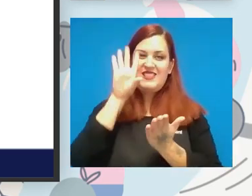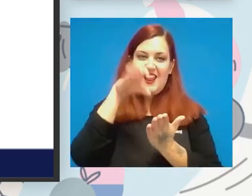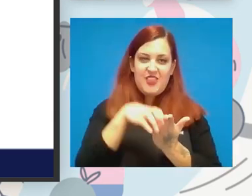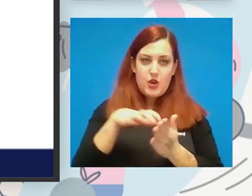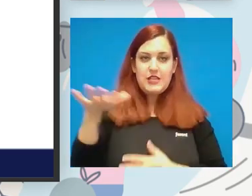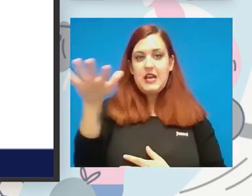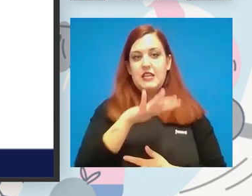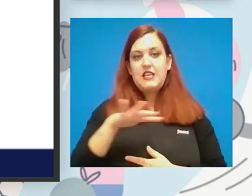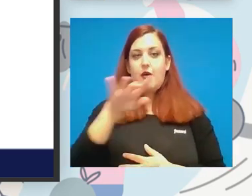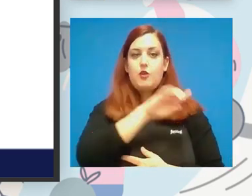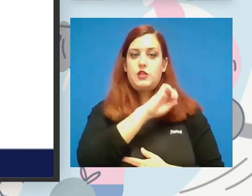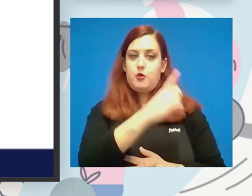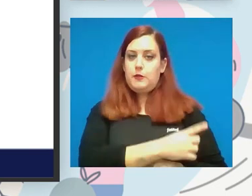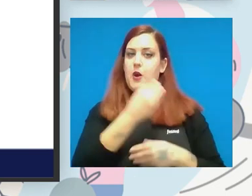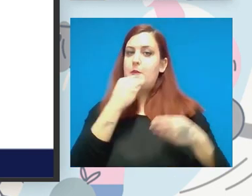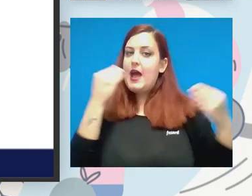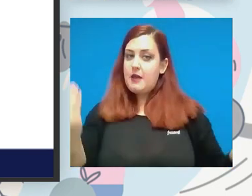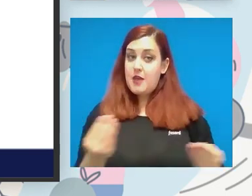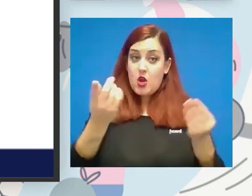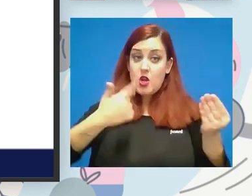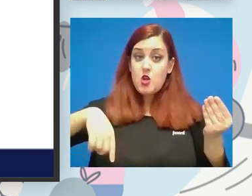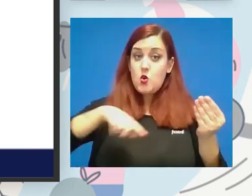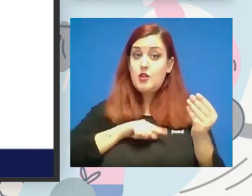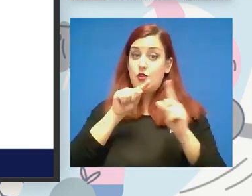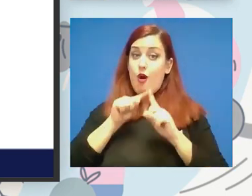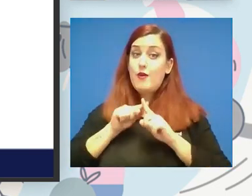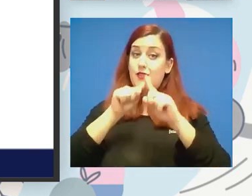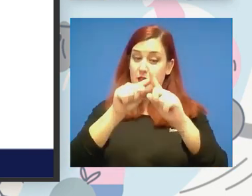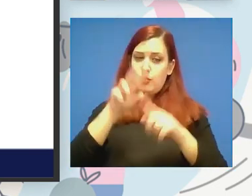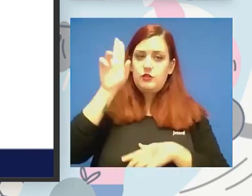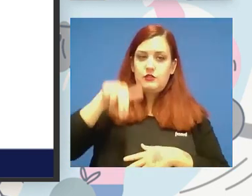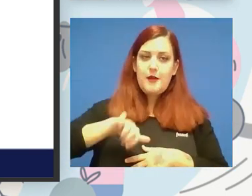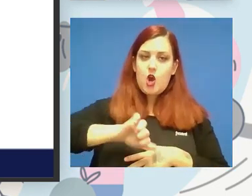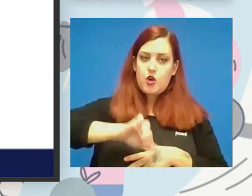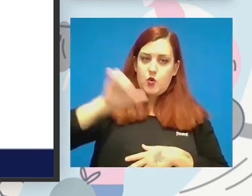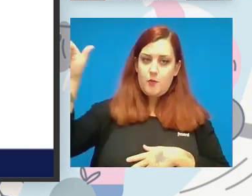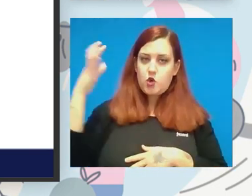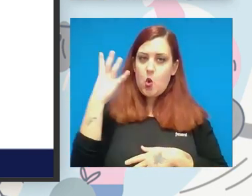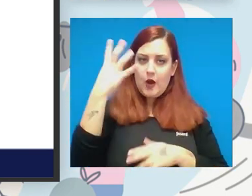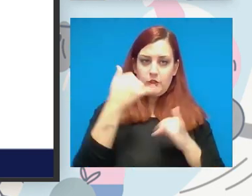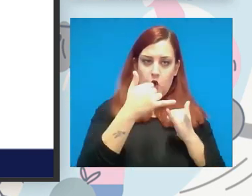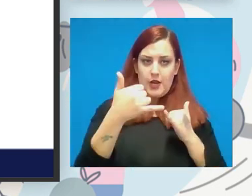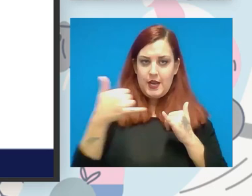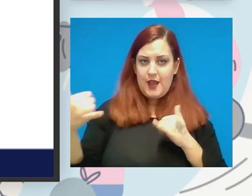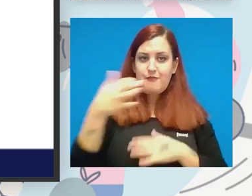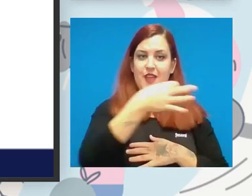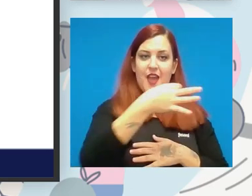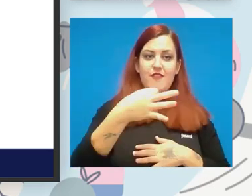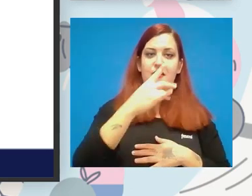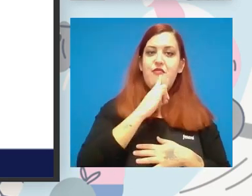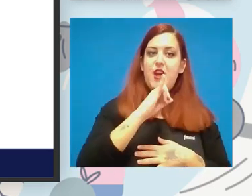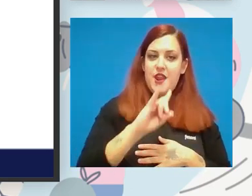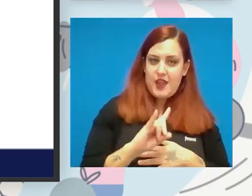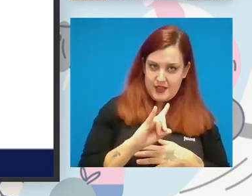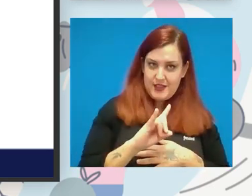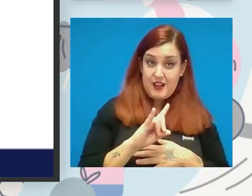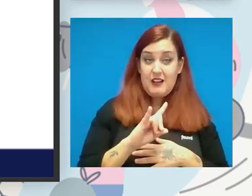objetivo fundamental que hemos marcado desde el Consejo Superior de Deporte con Europa son estas cuatro líneas eficiencia energética por supuesto y en